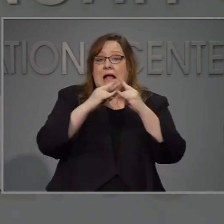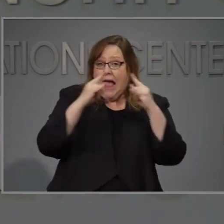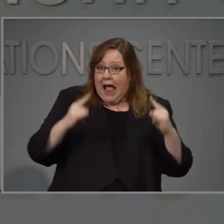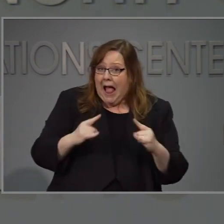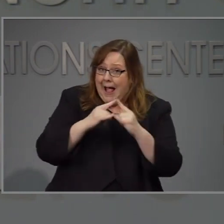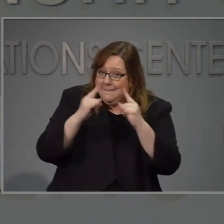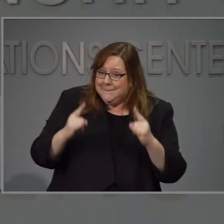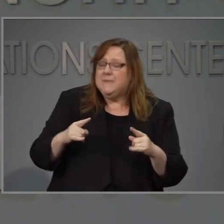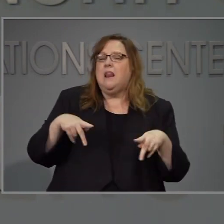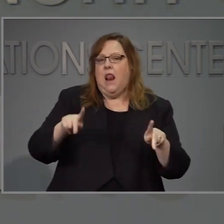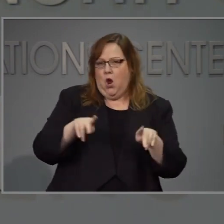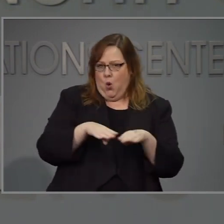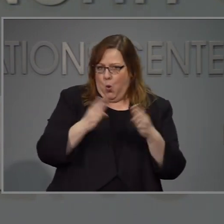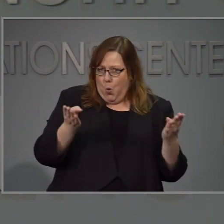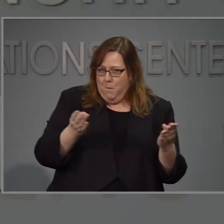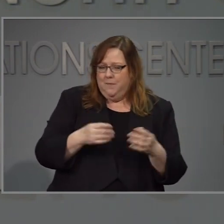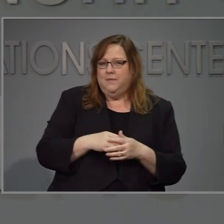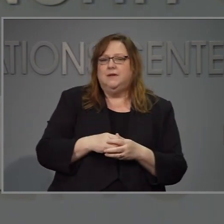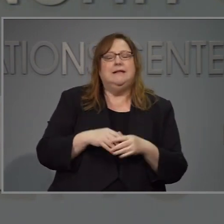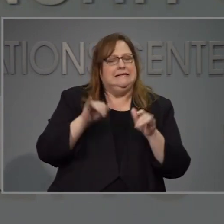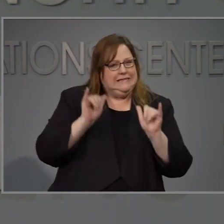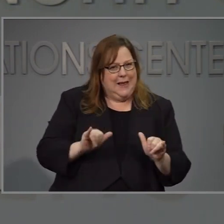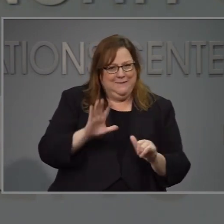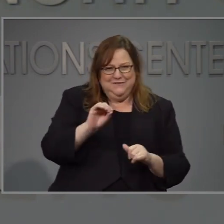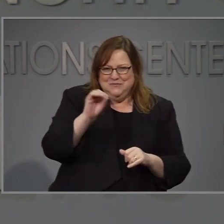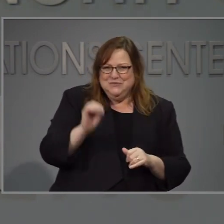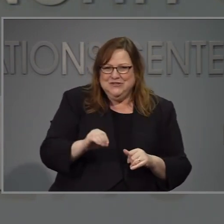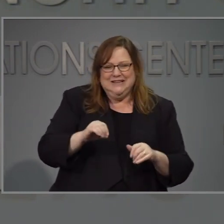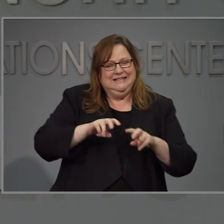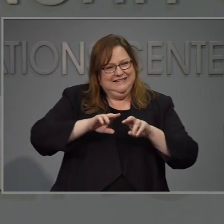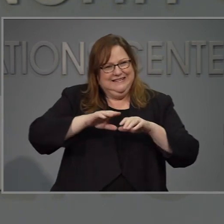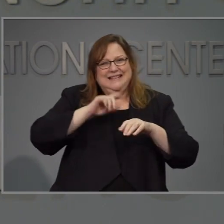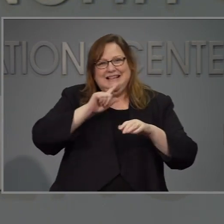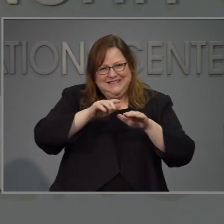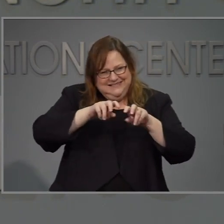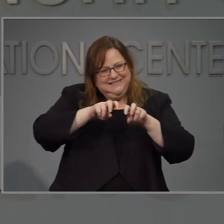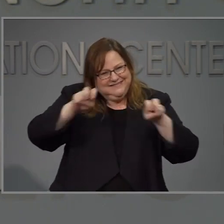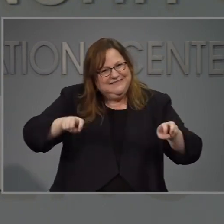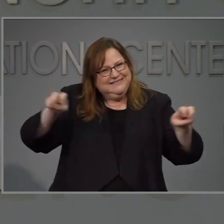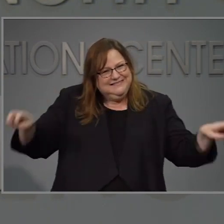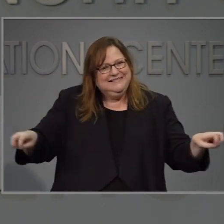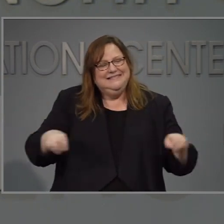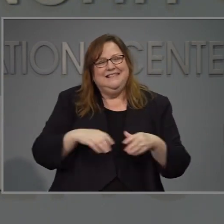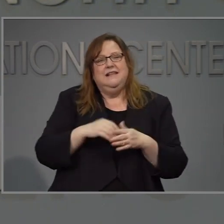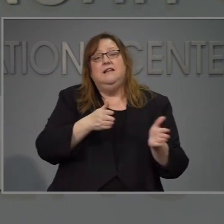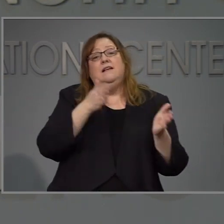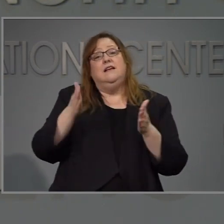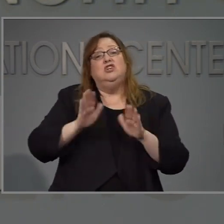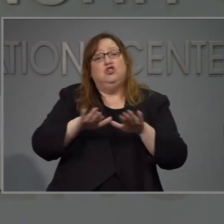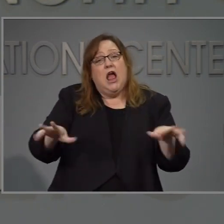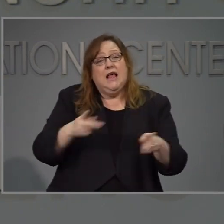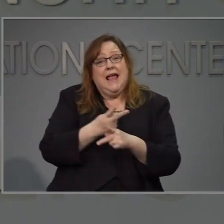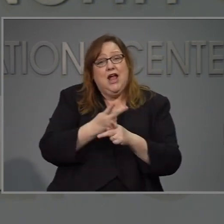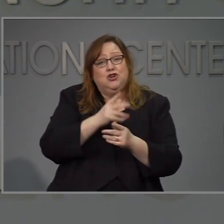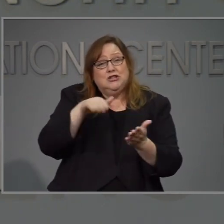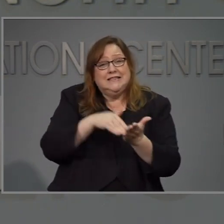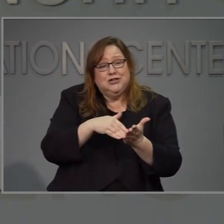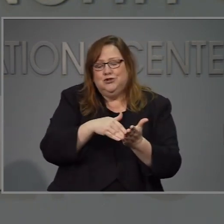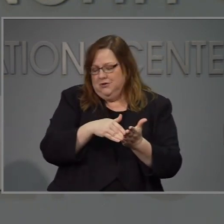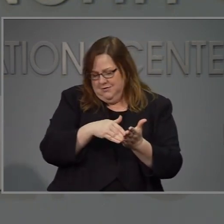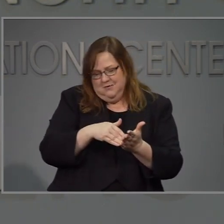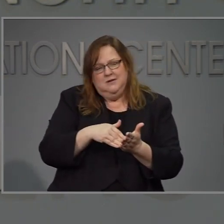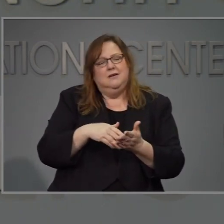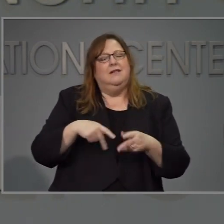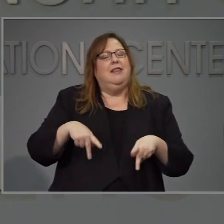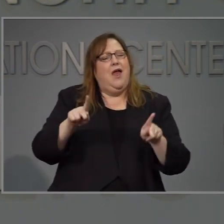niños. quiero agradecer a los centros de cuidado infantil que han abierto han aceptado y ha tomado precauciones